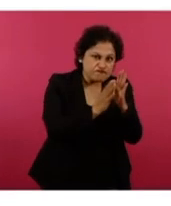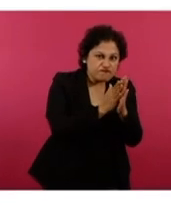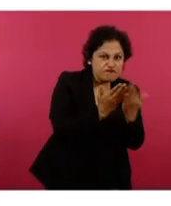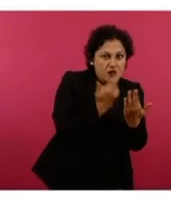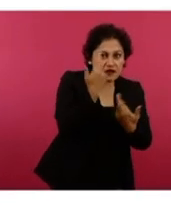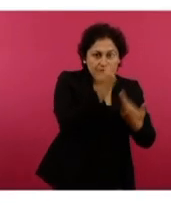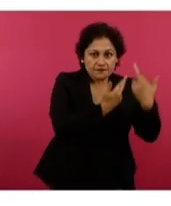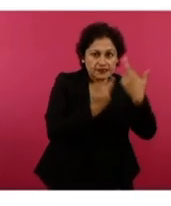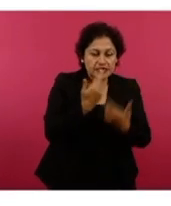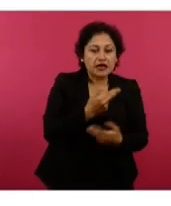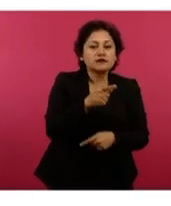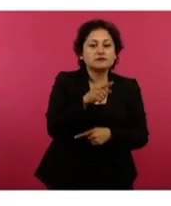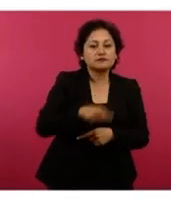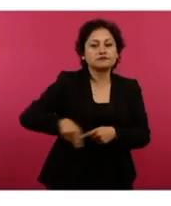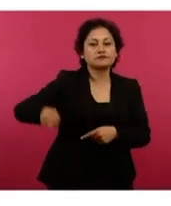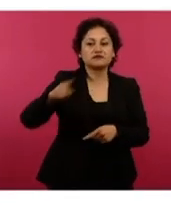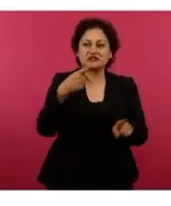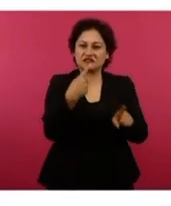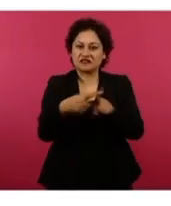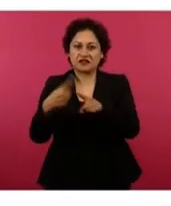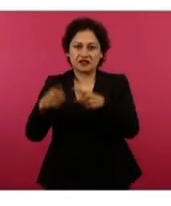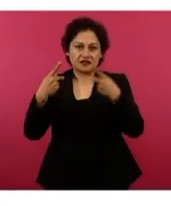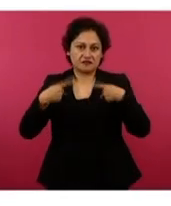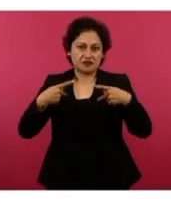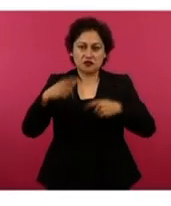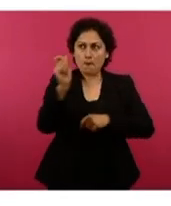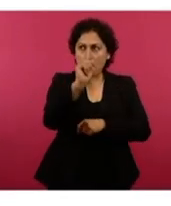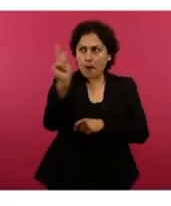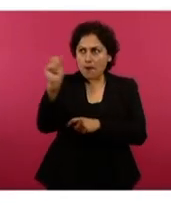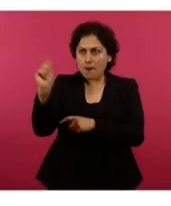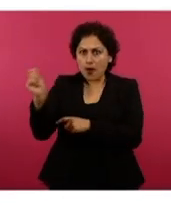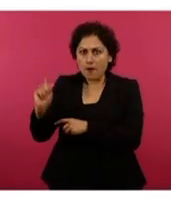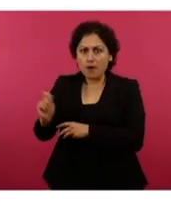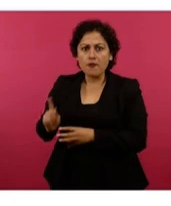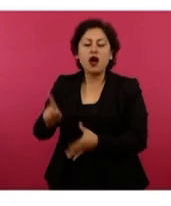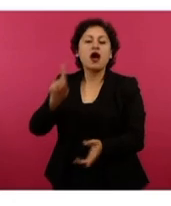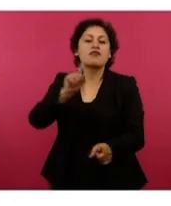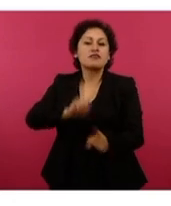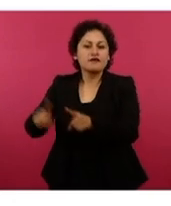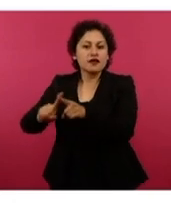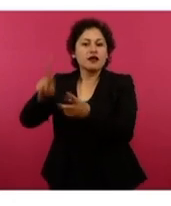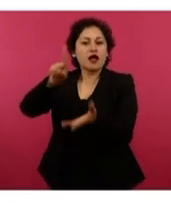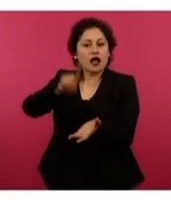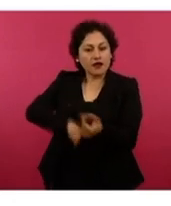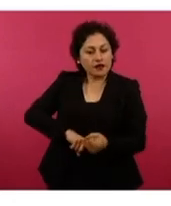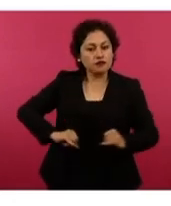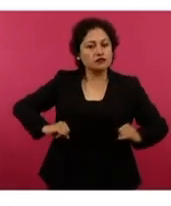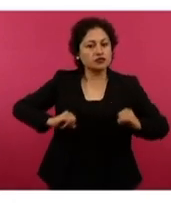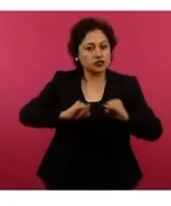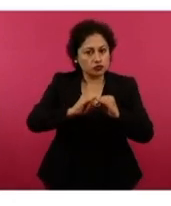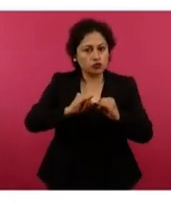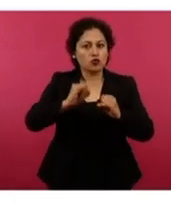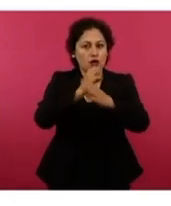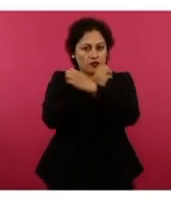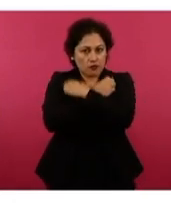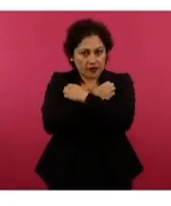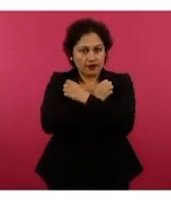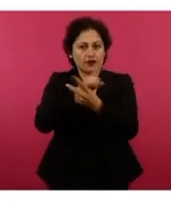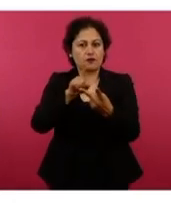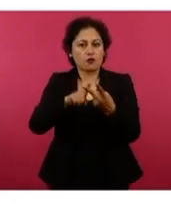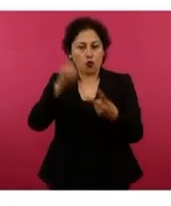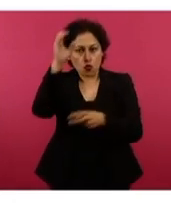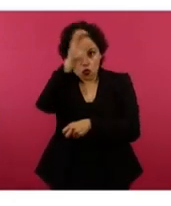a 55 dependencias de adscripción de los ámbitos educativo, cultural federal y estatal.